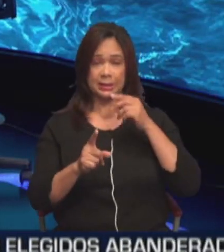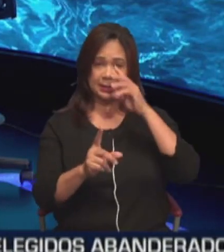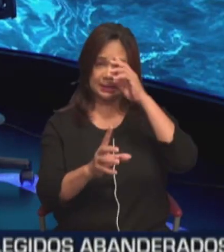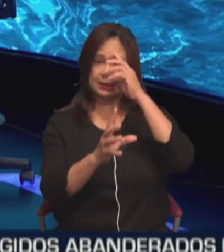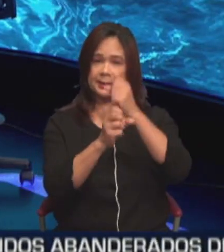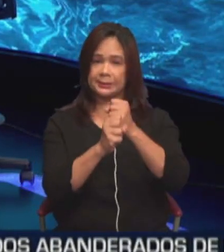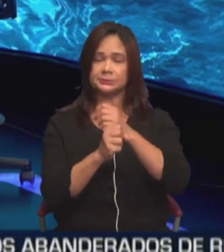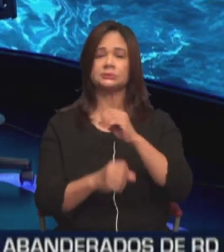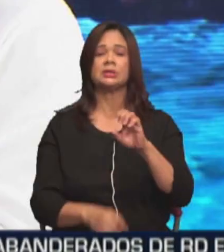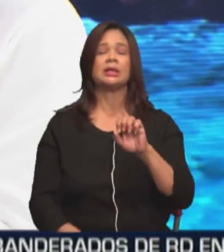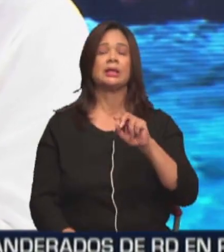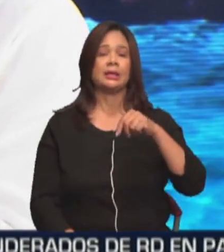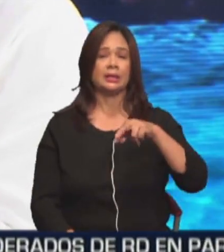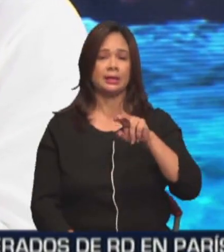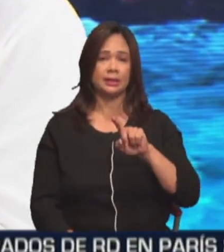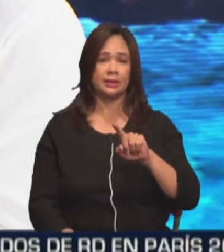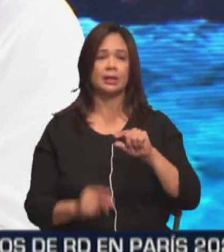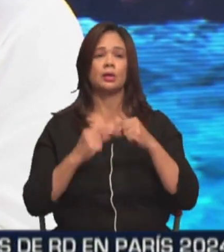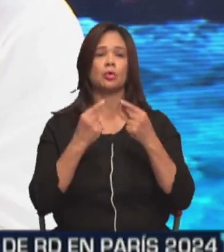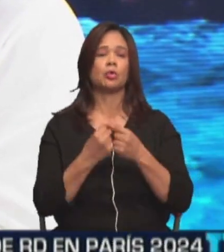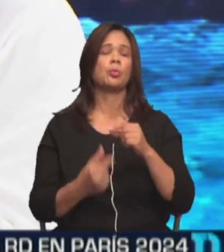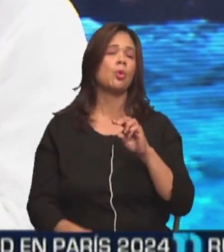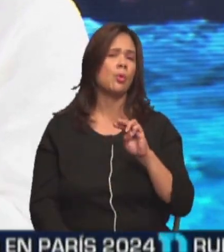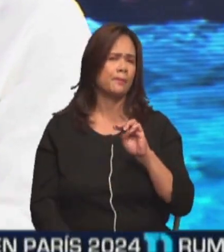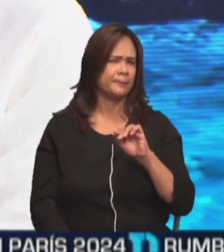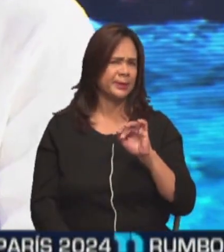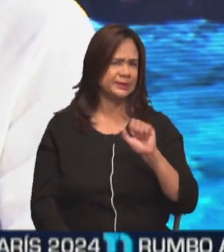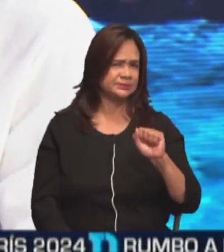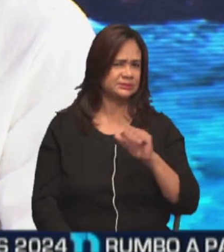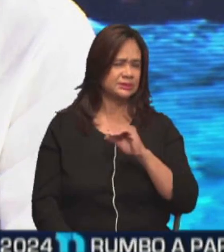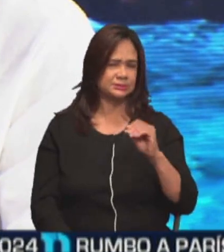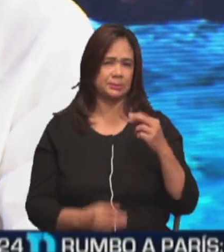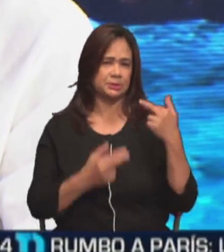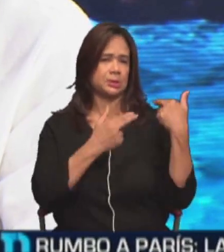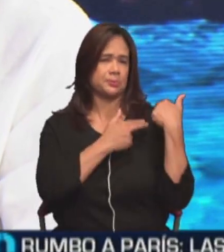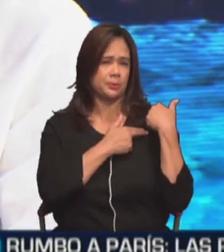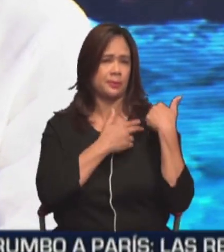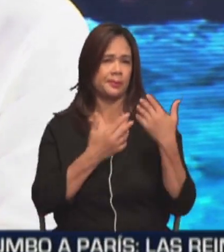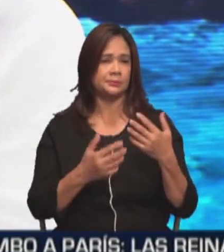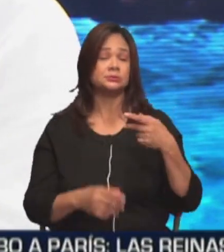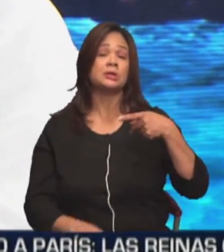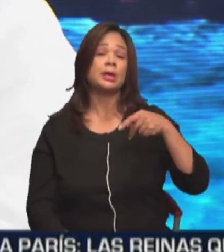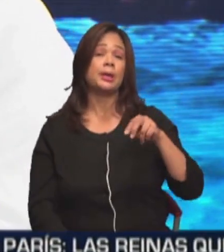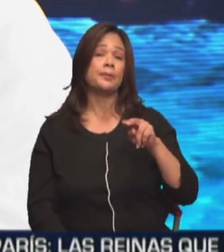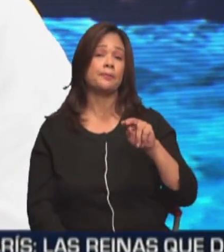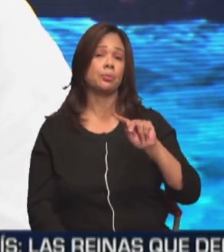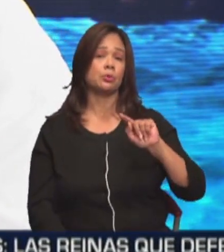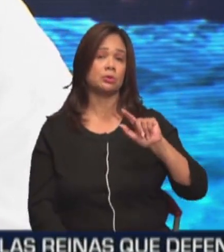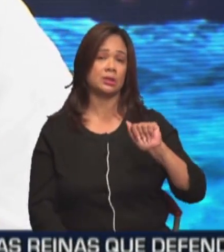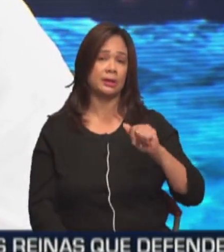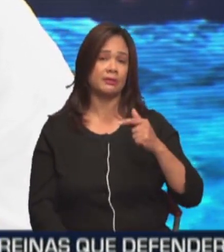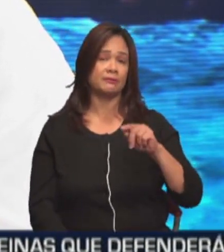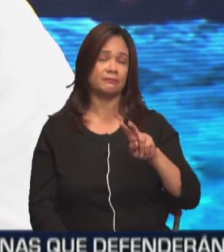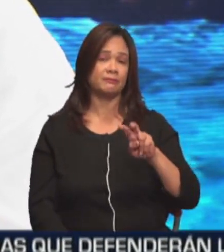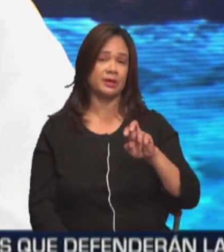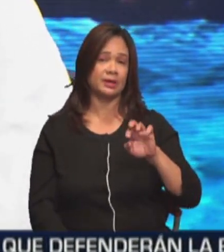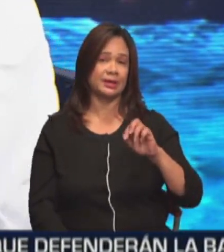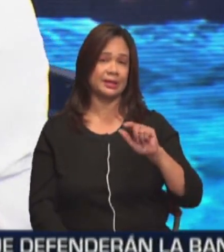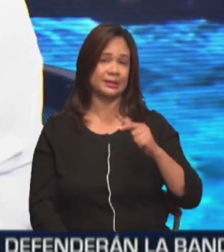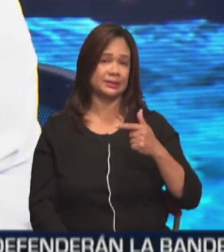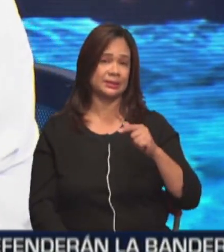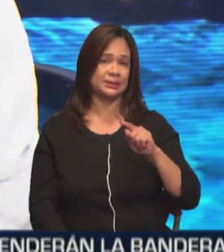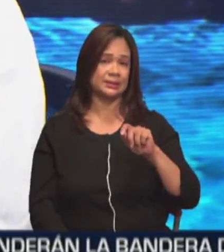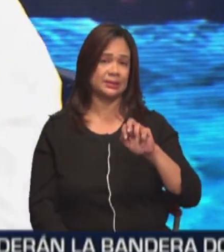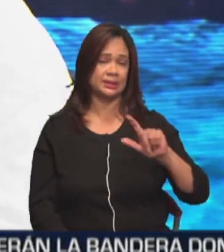país. Enrique Martín, donde el grupo Grumaza por igual, están comprometidos ahora en Punta Bergantín, tienen más de 3.500 habitaciones en el país,